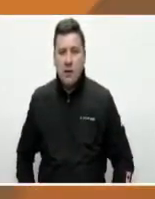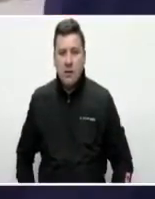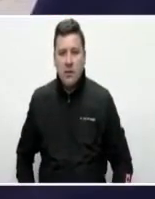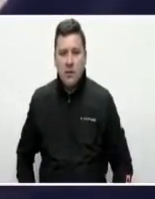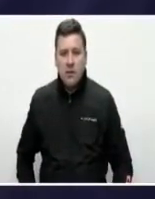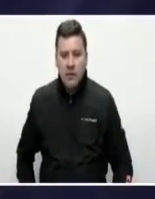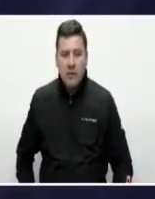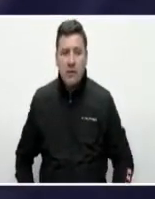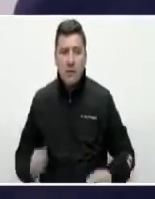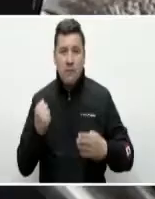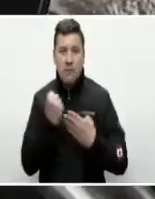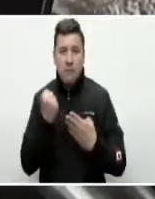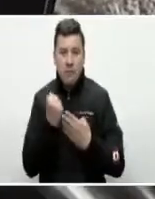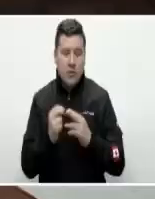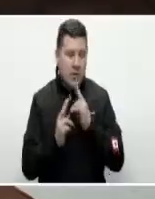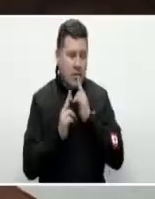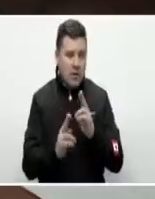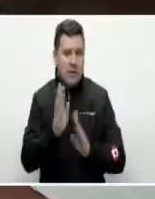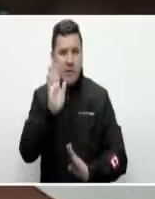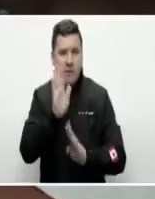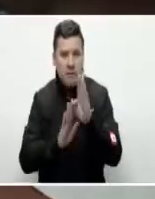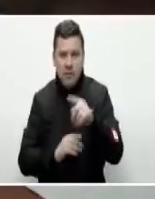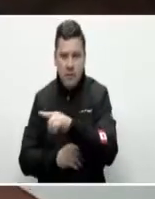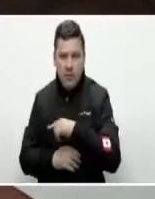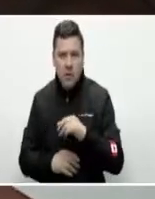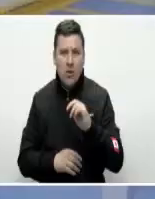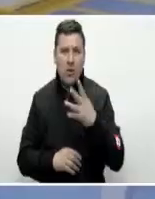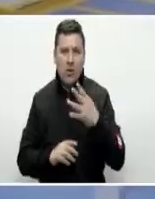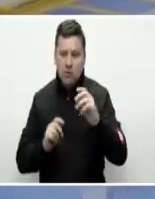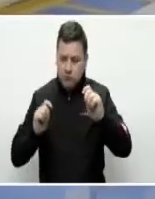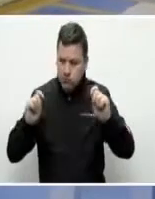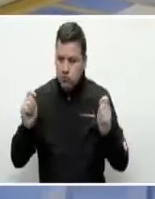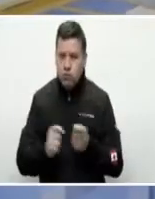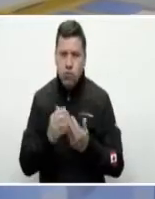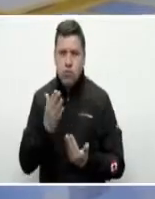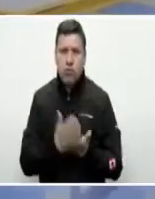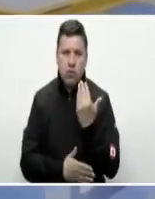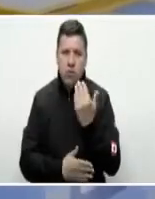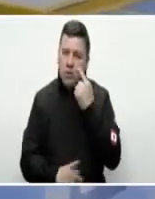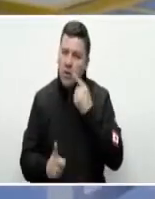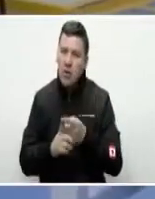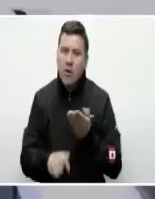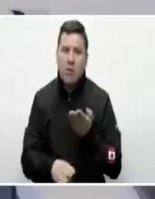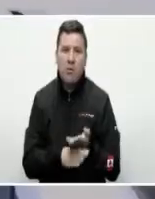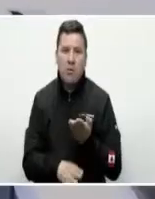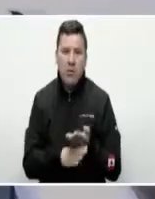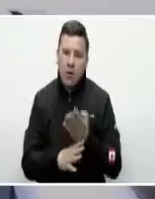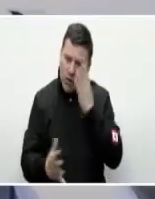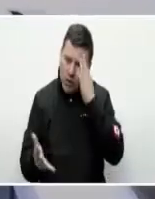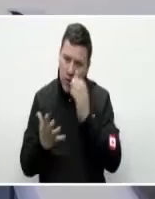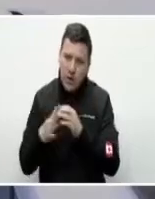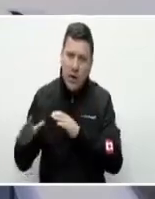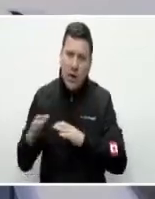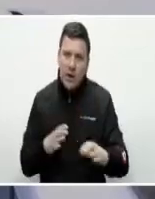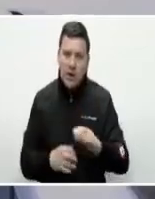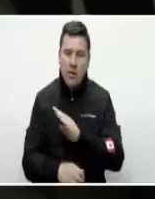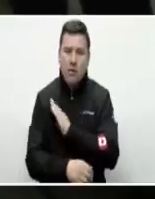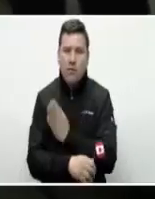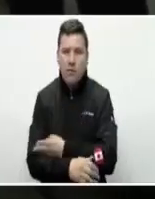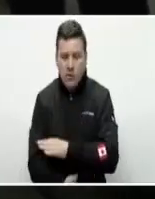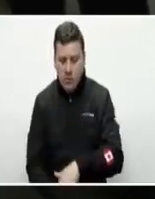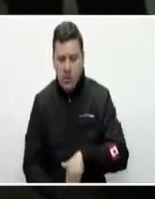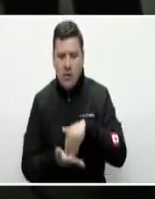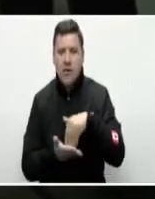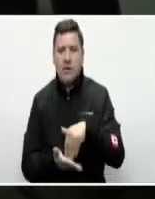El SENA da respuesta al desafío de la Cuarta Revolución Industrial con el propósito de concretar acciones para fortalecer la